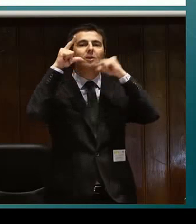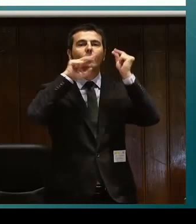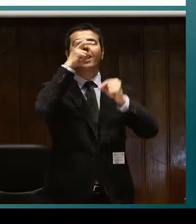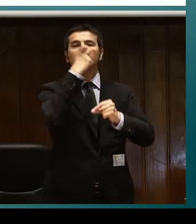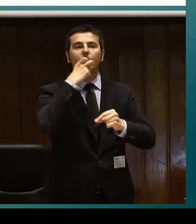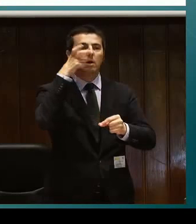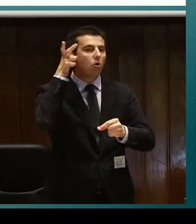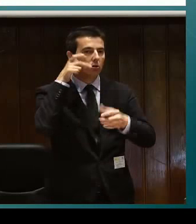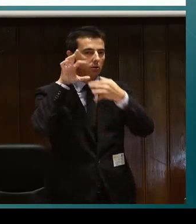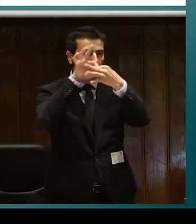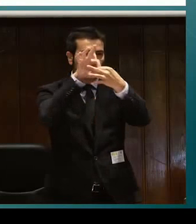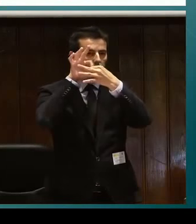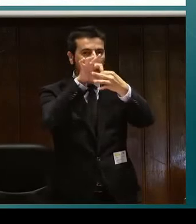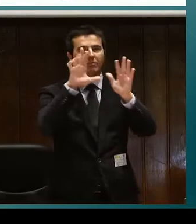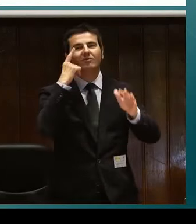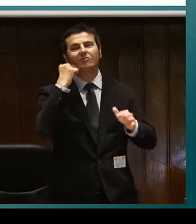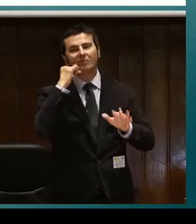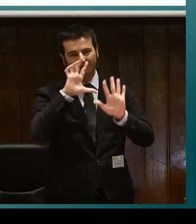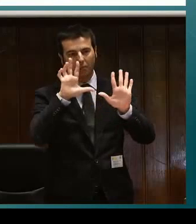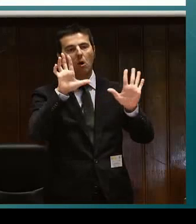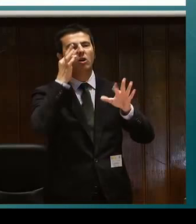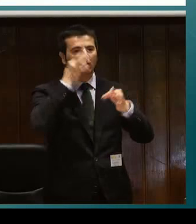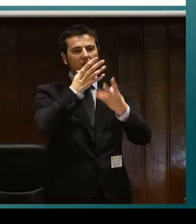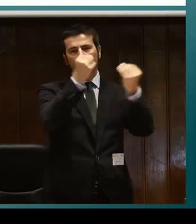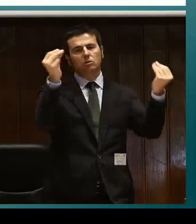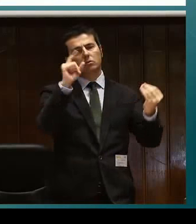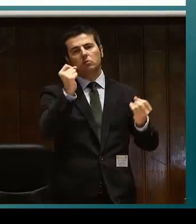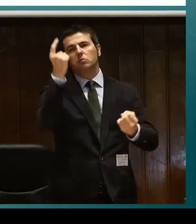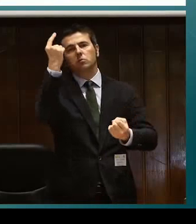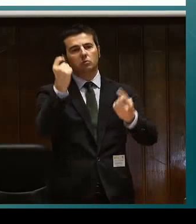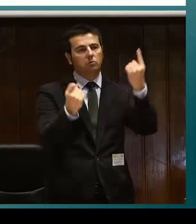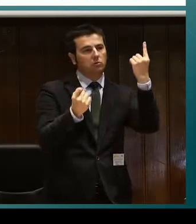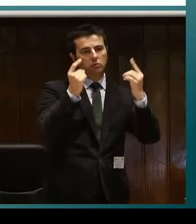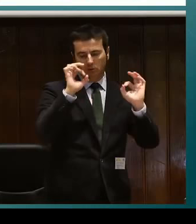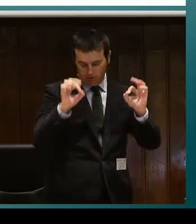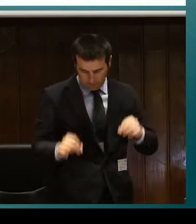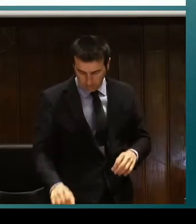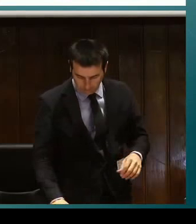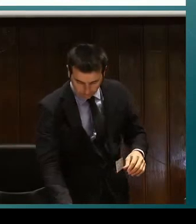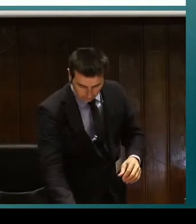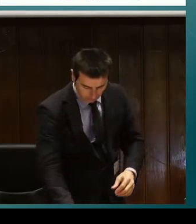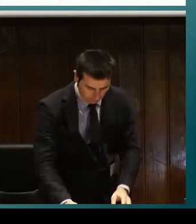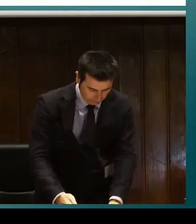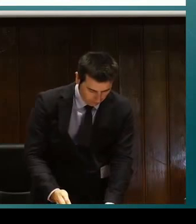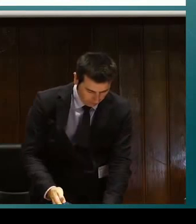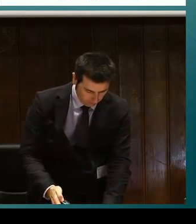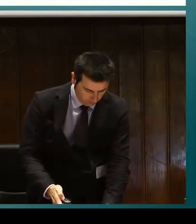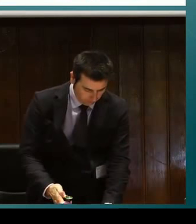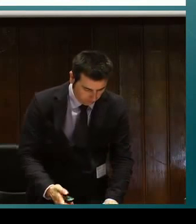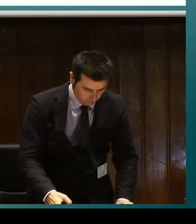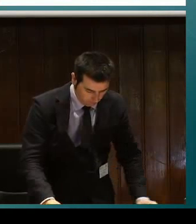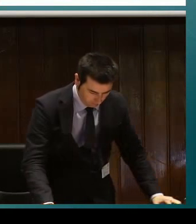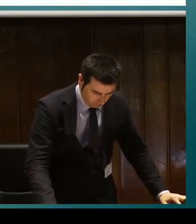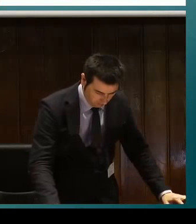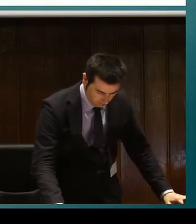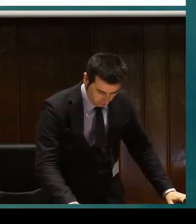La lectura labial, para aquellas personas que están acostumbradas, no son muchas, hay algún caso